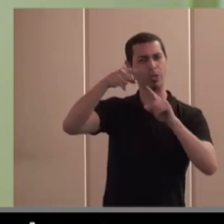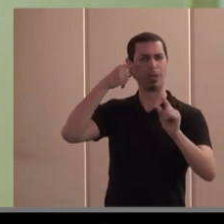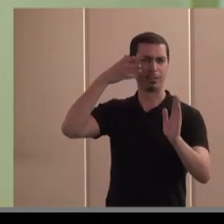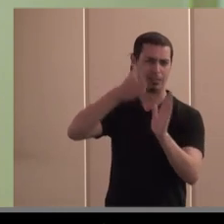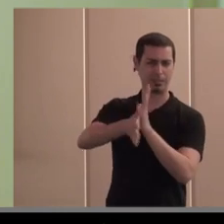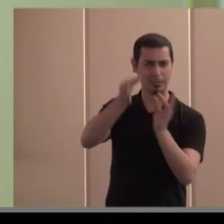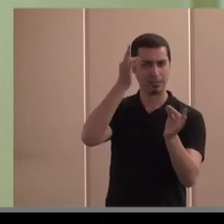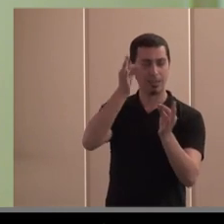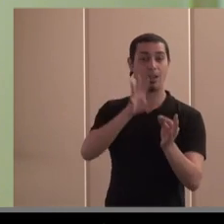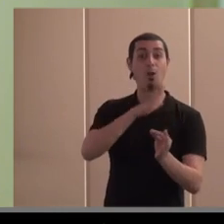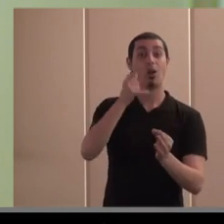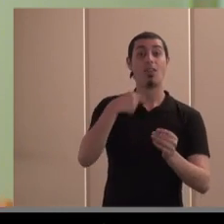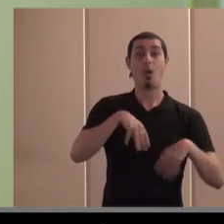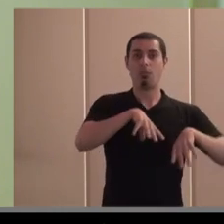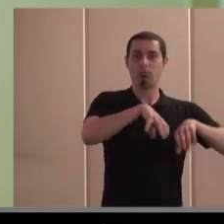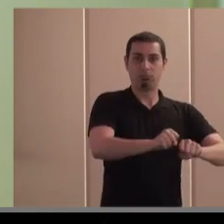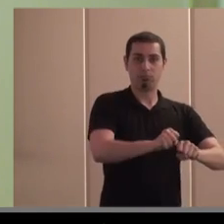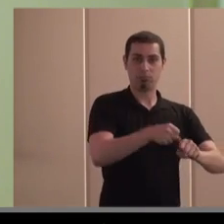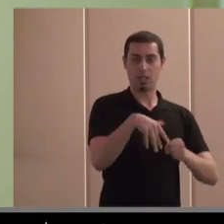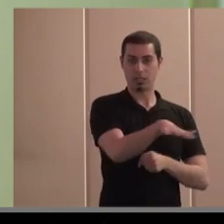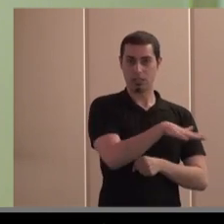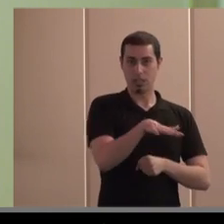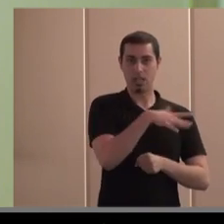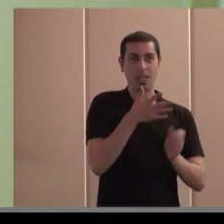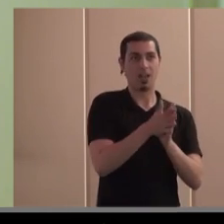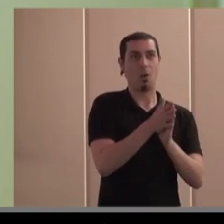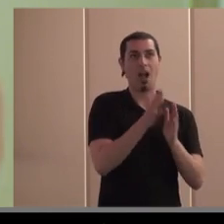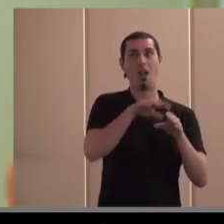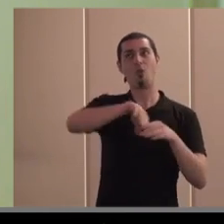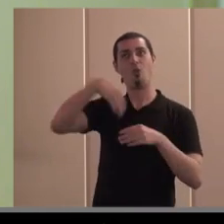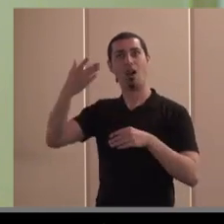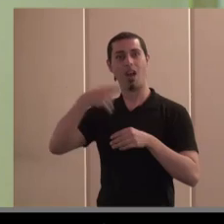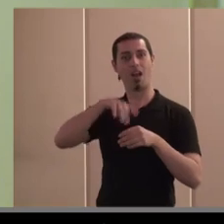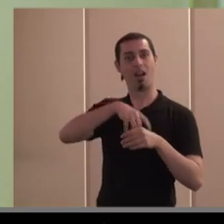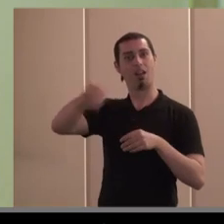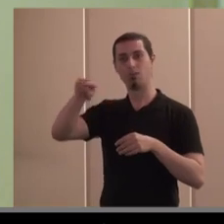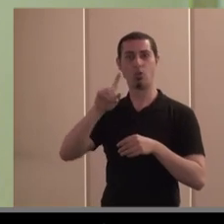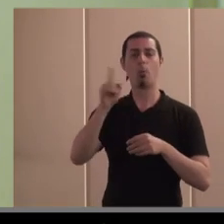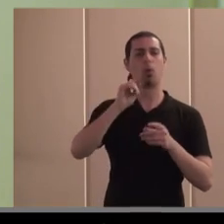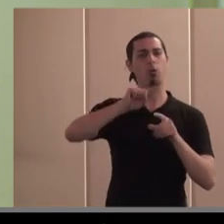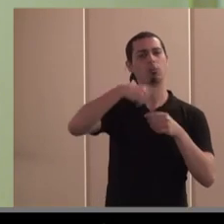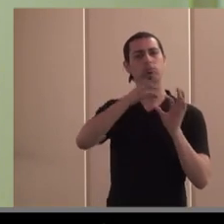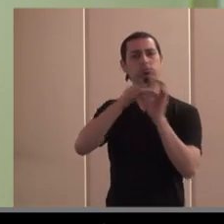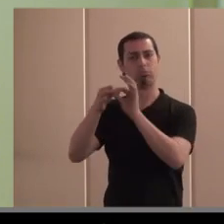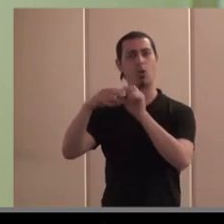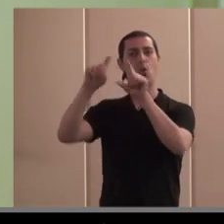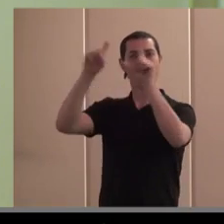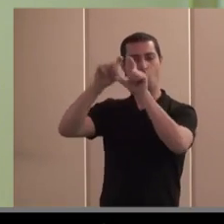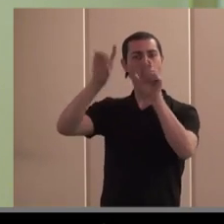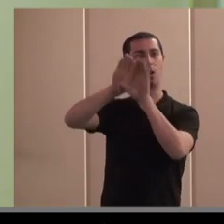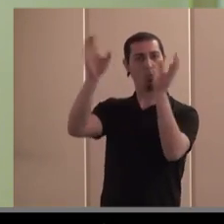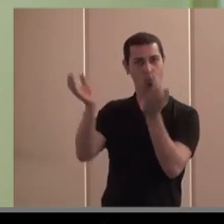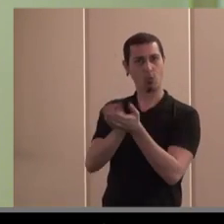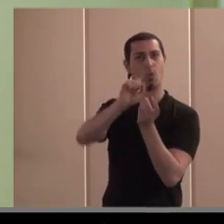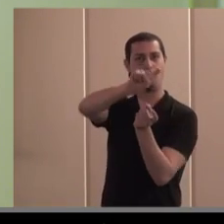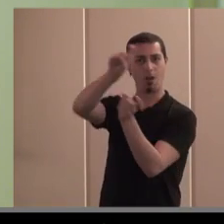detenidamente, se arraigan en el territorio, se ubican en el territorio, no se deslocalizan, aunque luego tienen grandes grupos empresariales que actúan en todo el mundo y